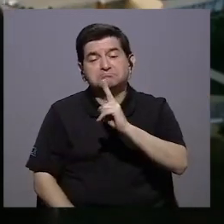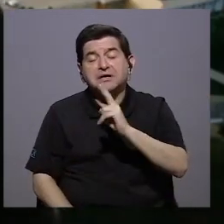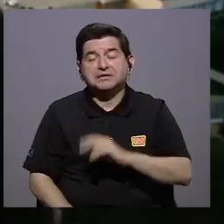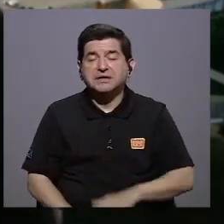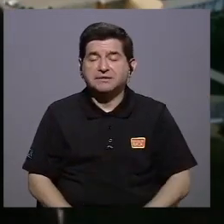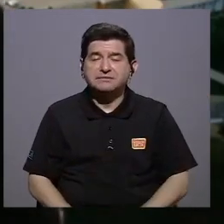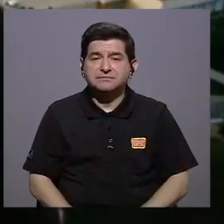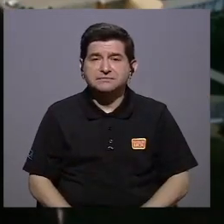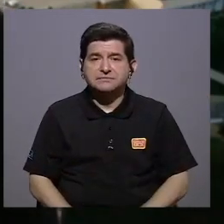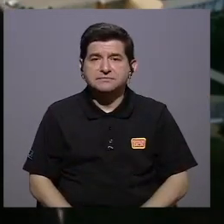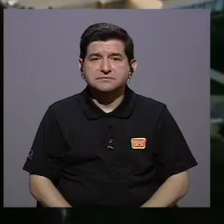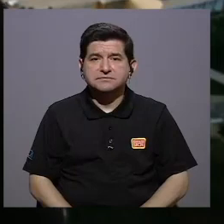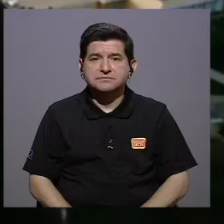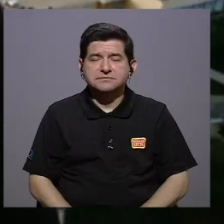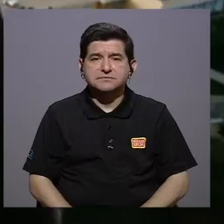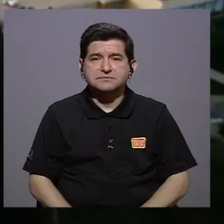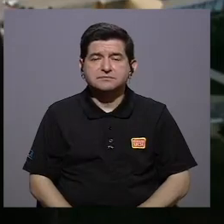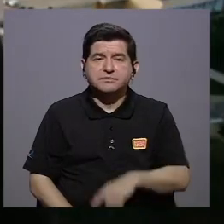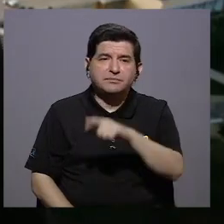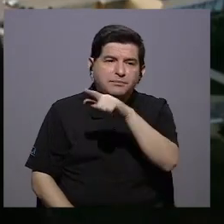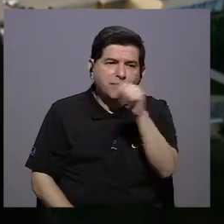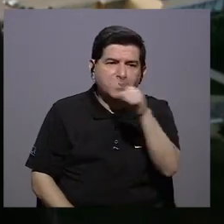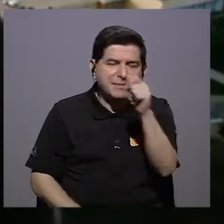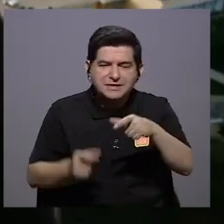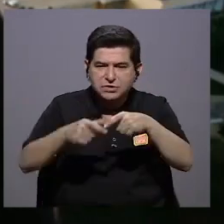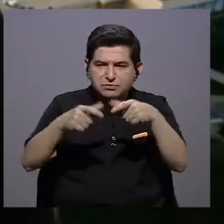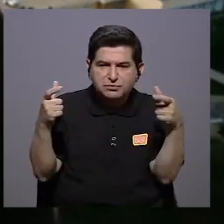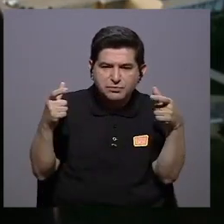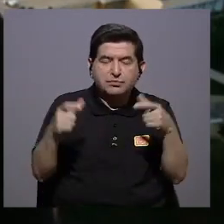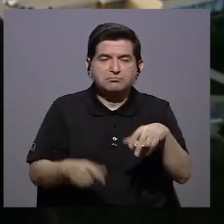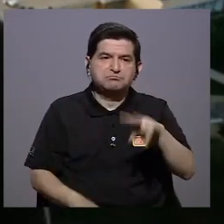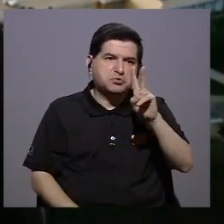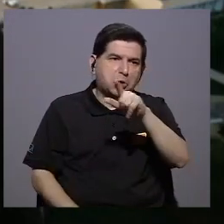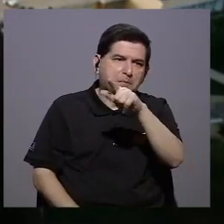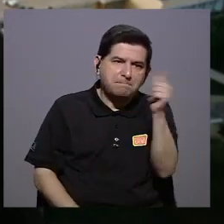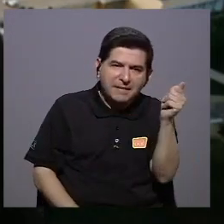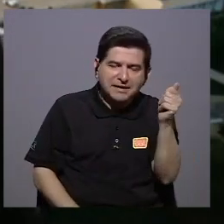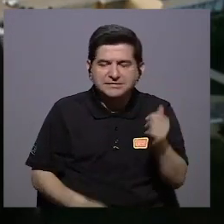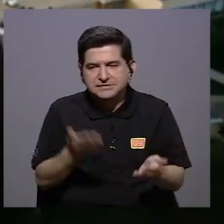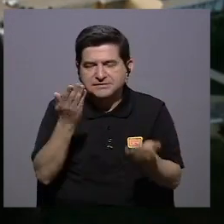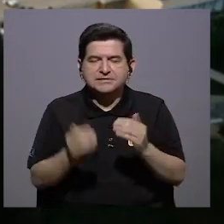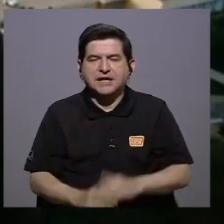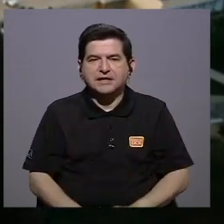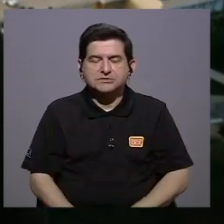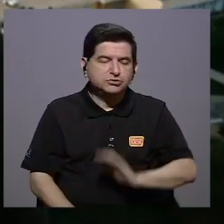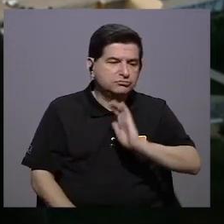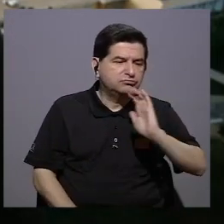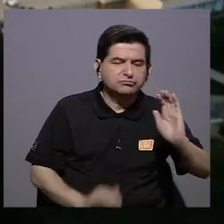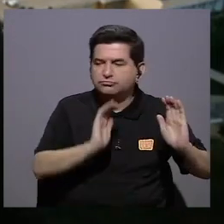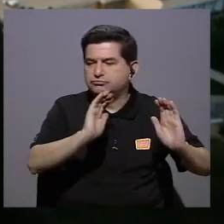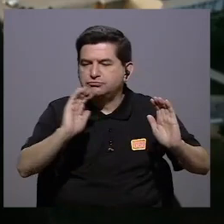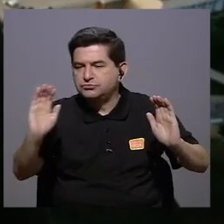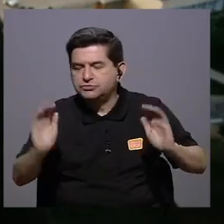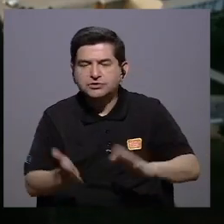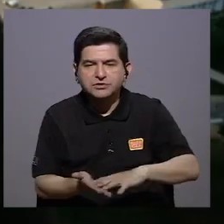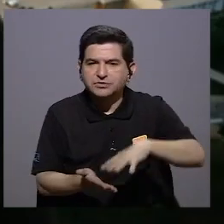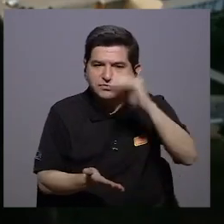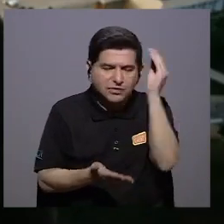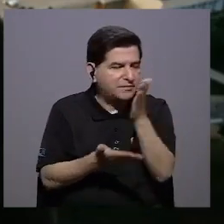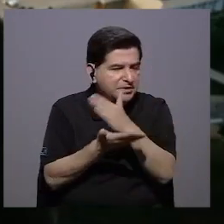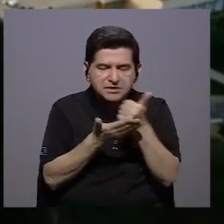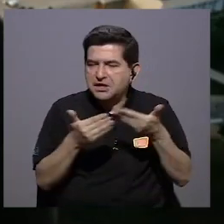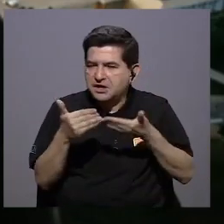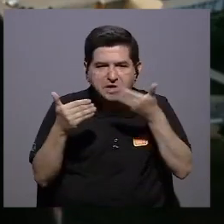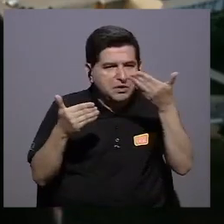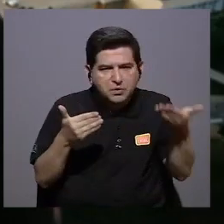que durante unos meses de desconexión, dos meses de desconexión, los chicos van a dejar de aprender